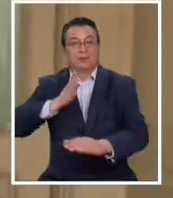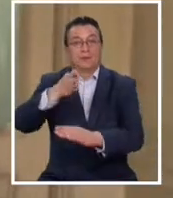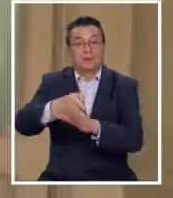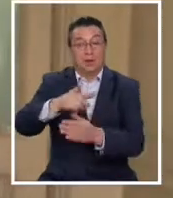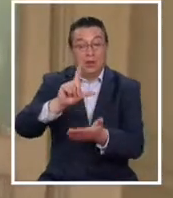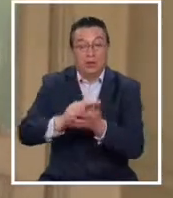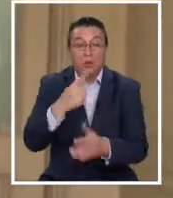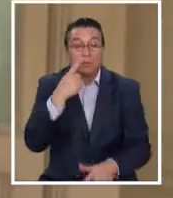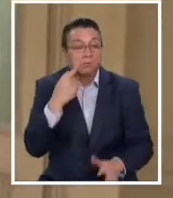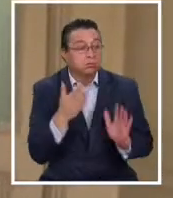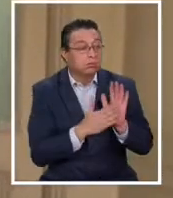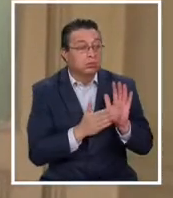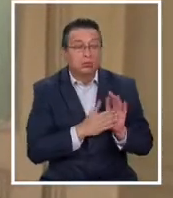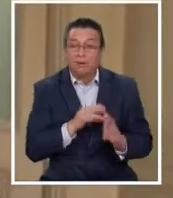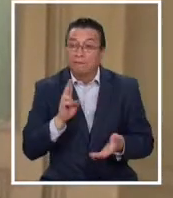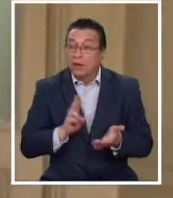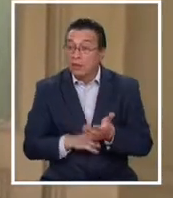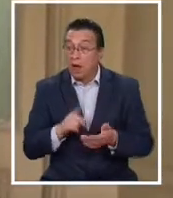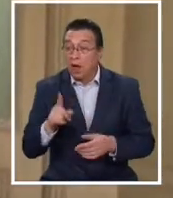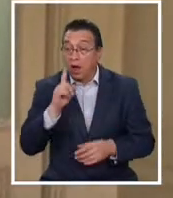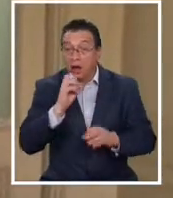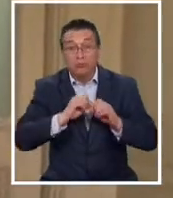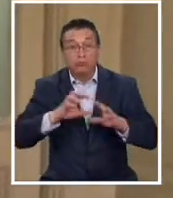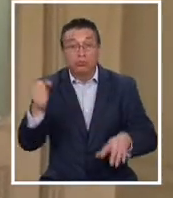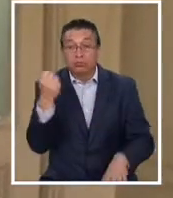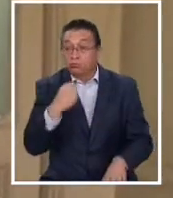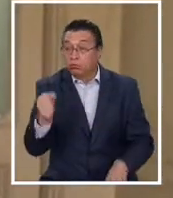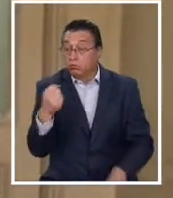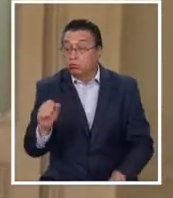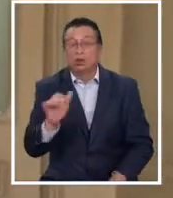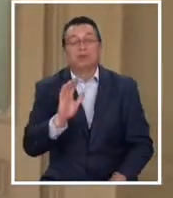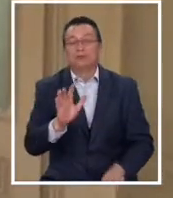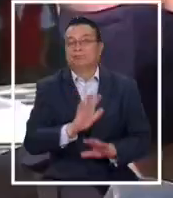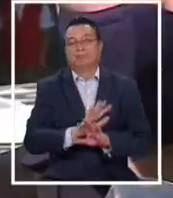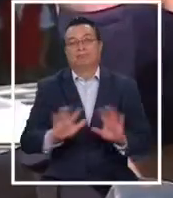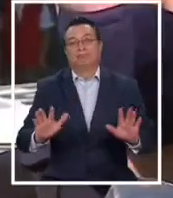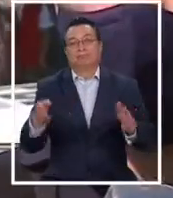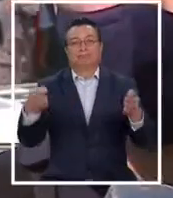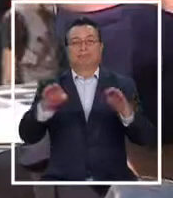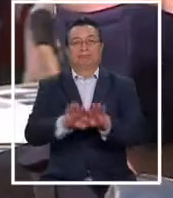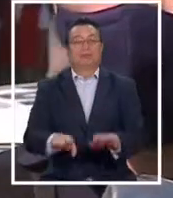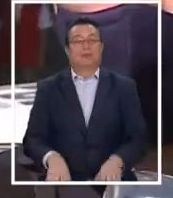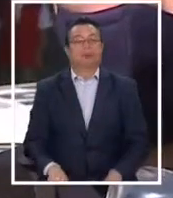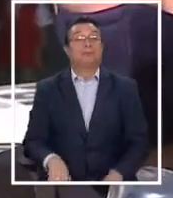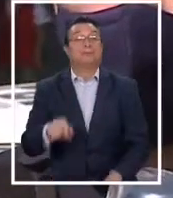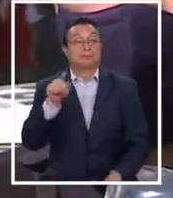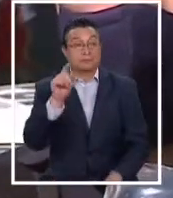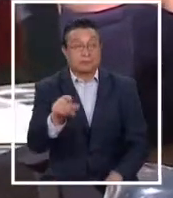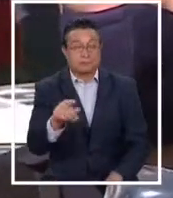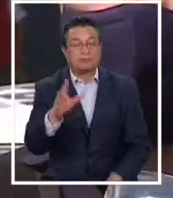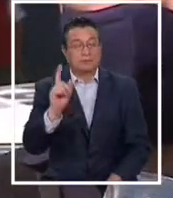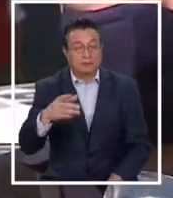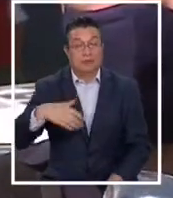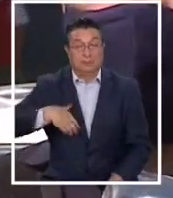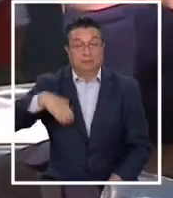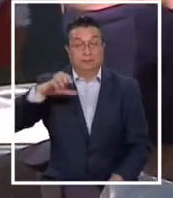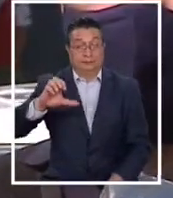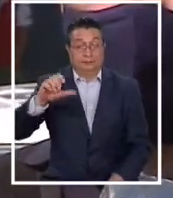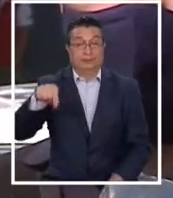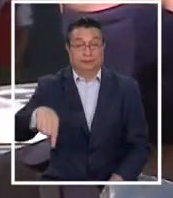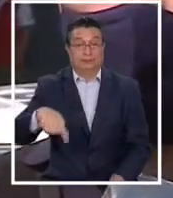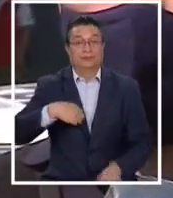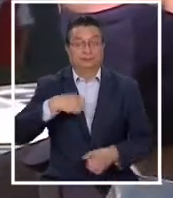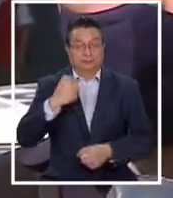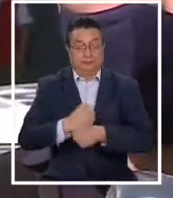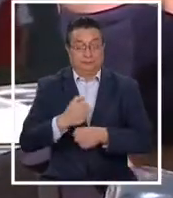y comprobar que efectivamente había irregularidades impresentables. Tengan ustedes presente que la Policía de Investigaciones de Chile